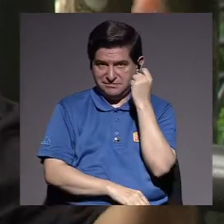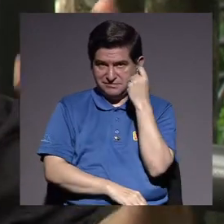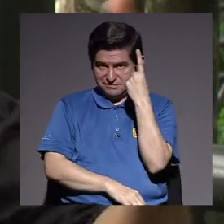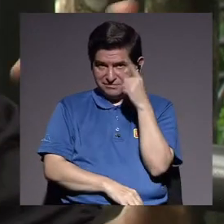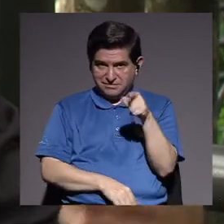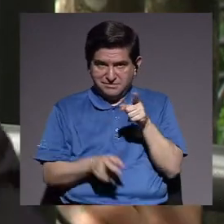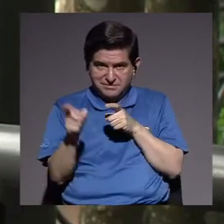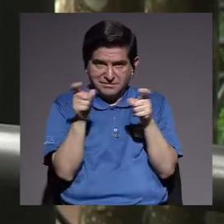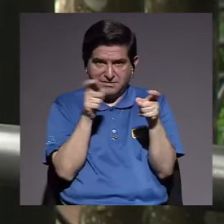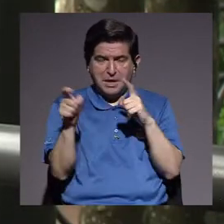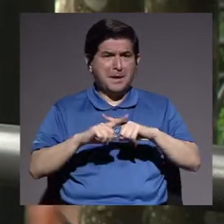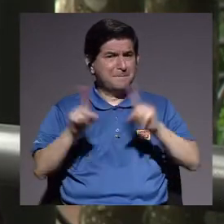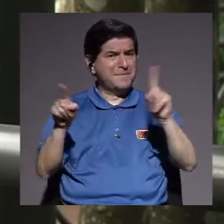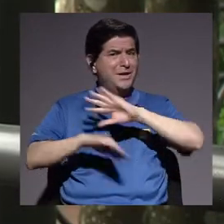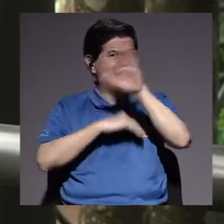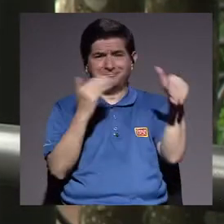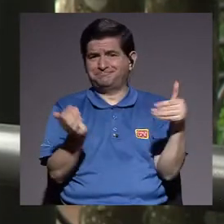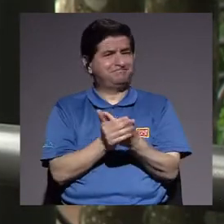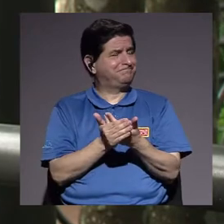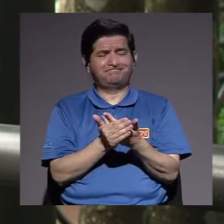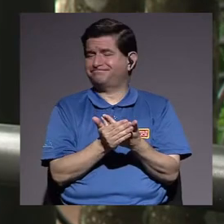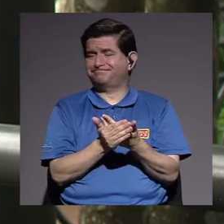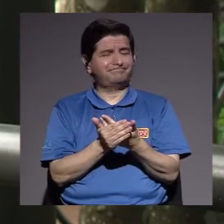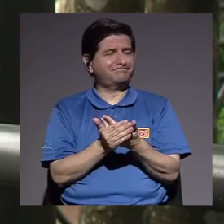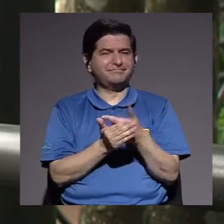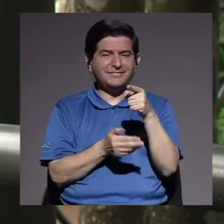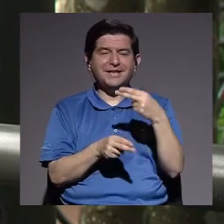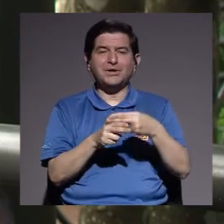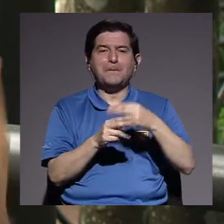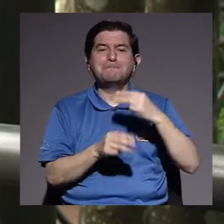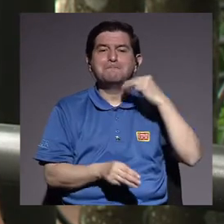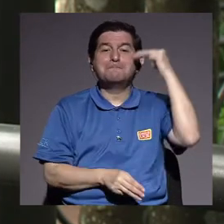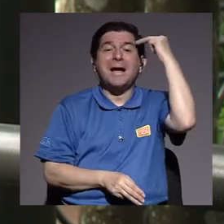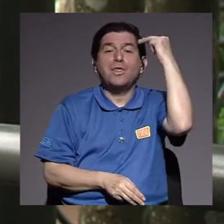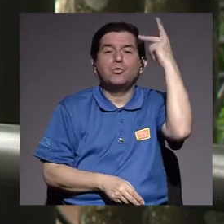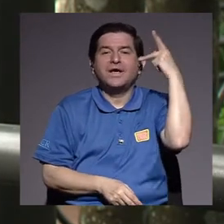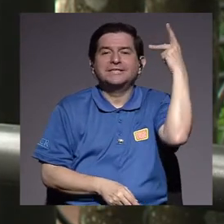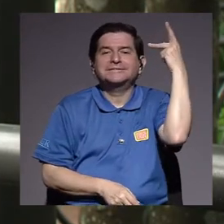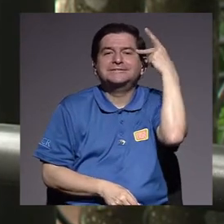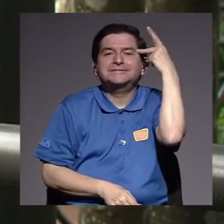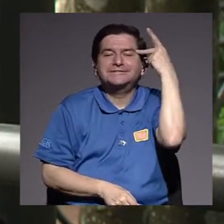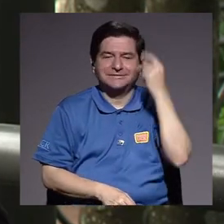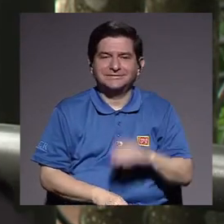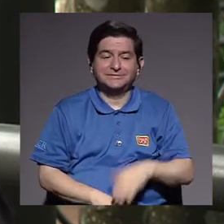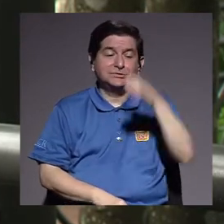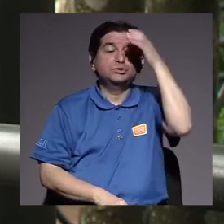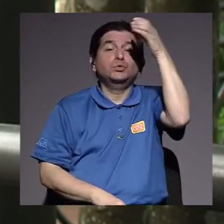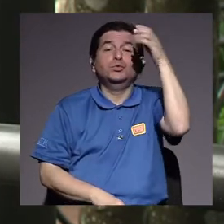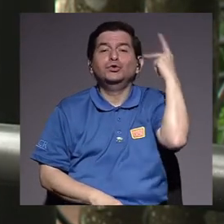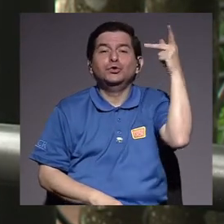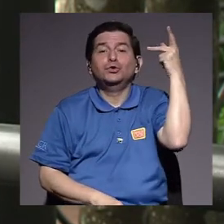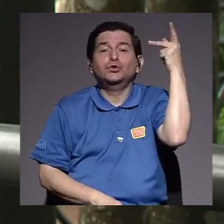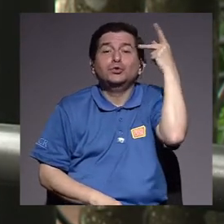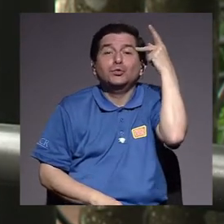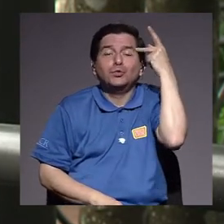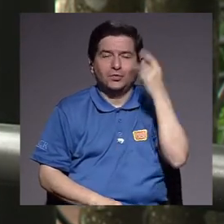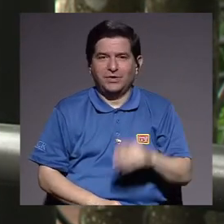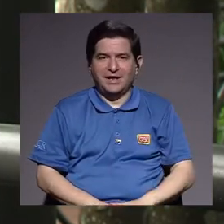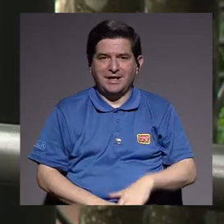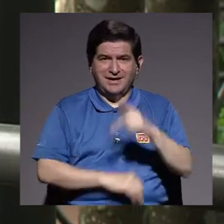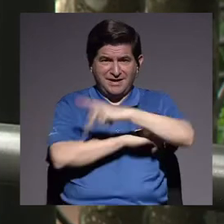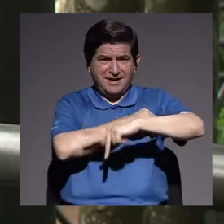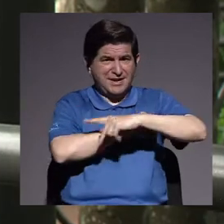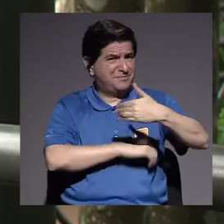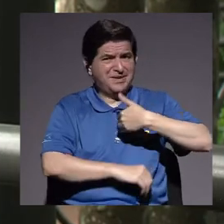a entender este manejo. Pero no son todos. Y esto se llama madurez política. Esto se llama cultura política. Una cultura